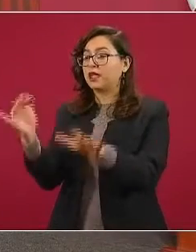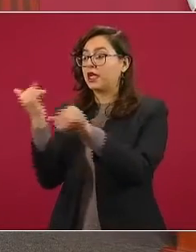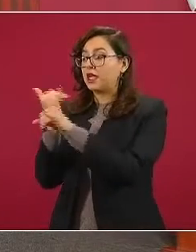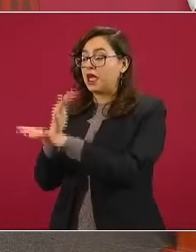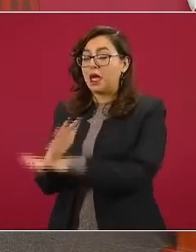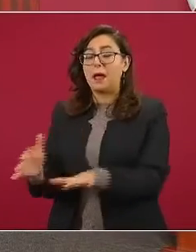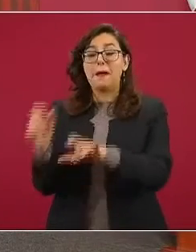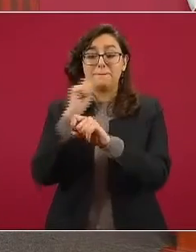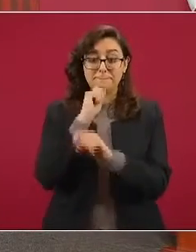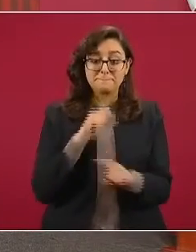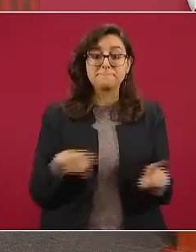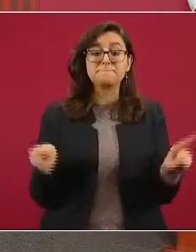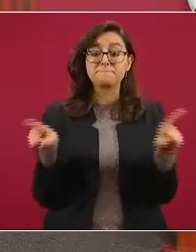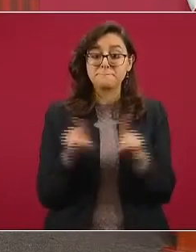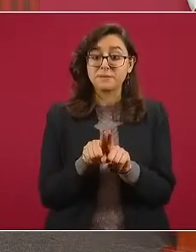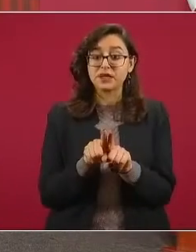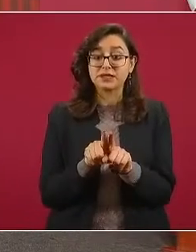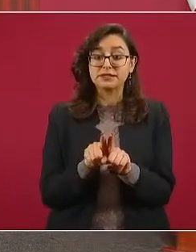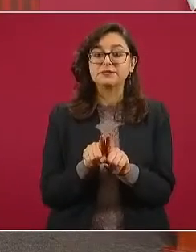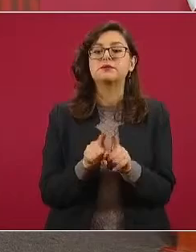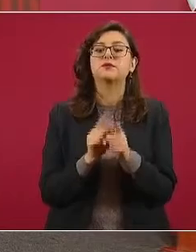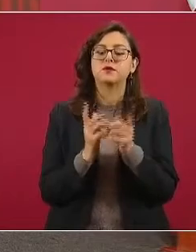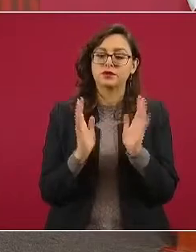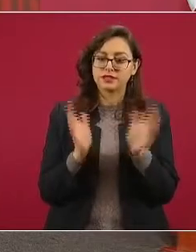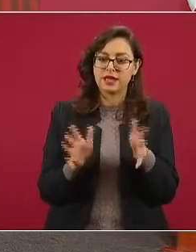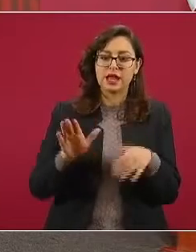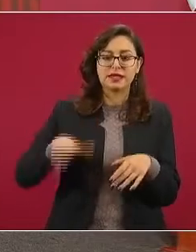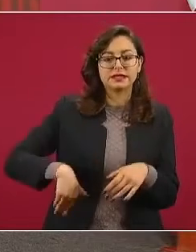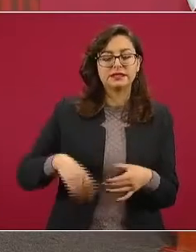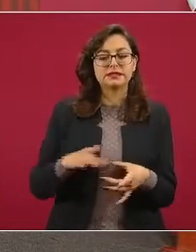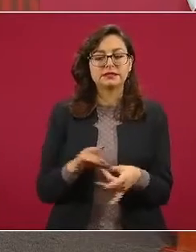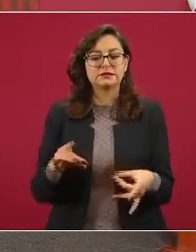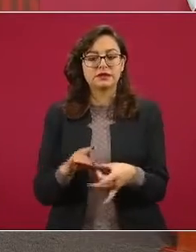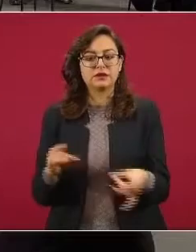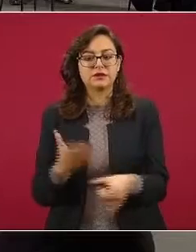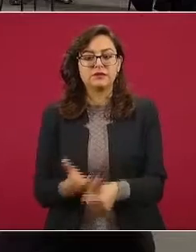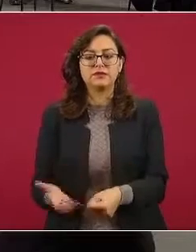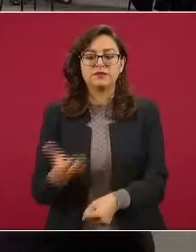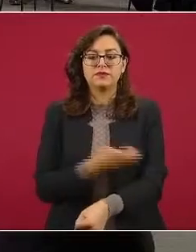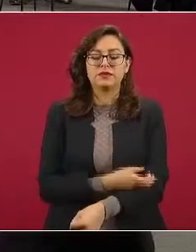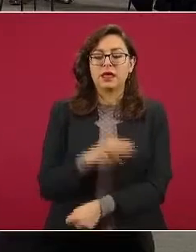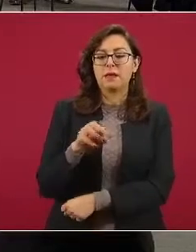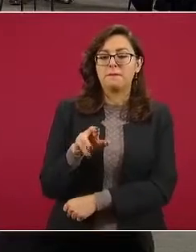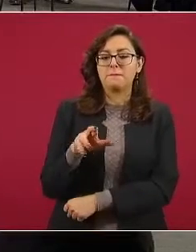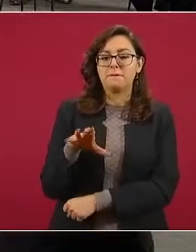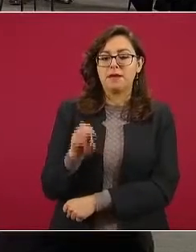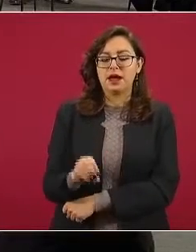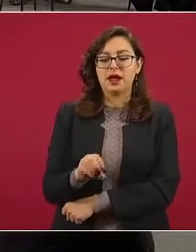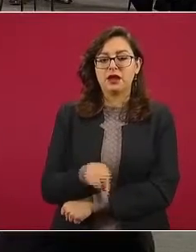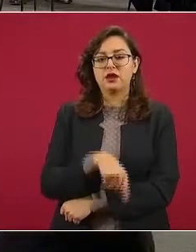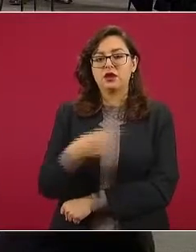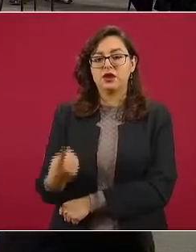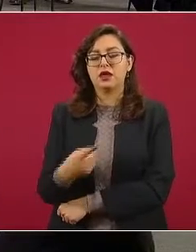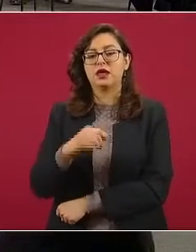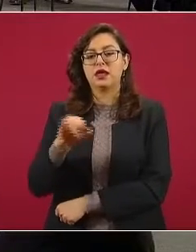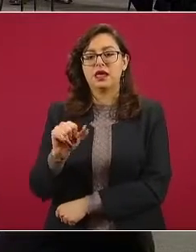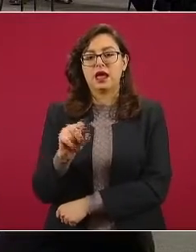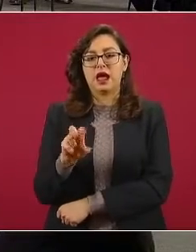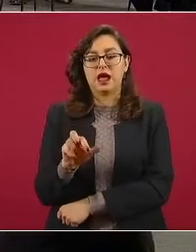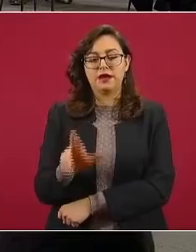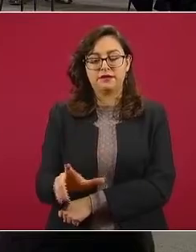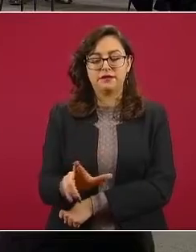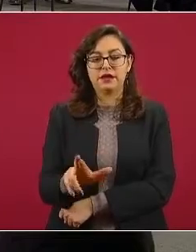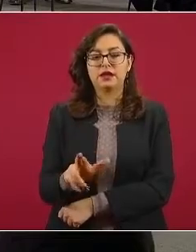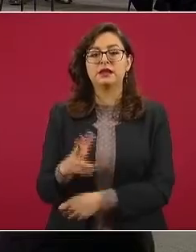muy amable participación del licenciado Mario González Ulloa y del licenciado Javier Potes, además